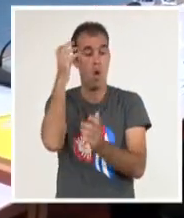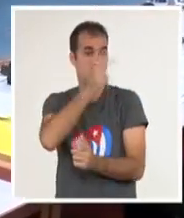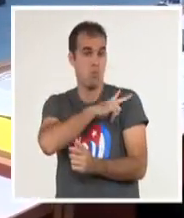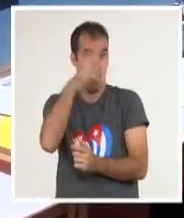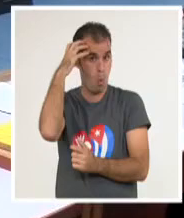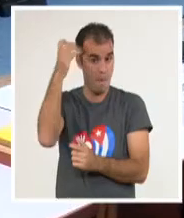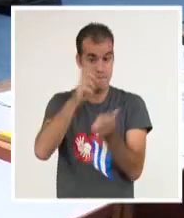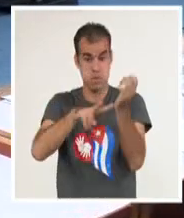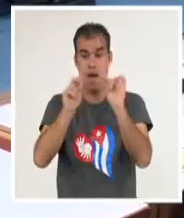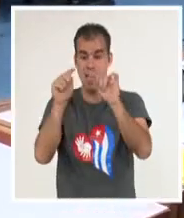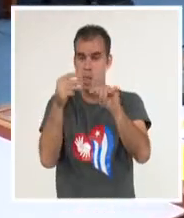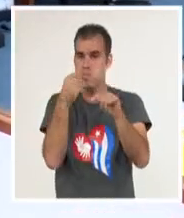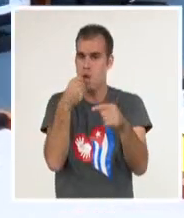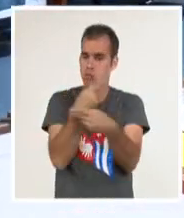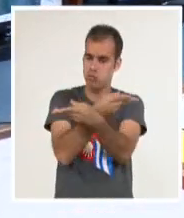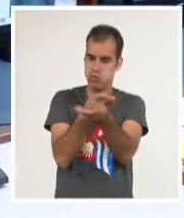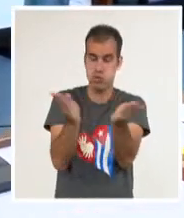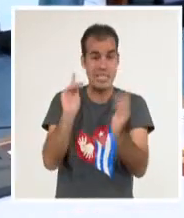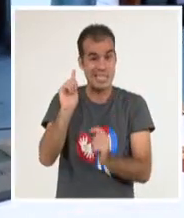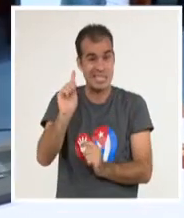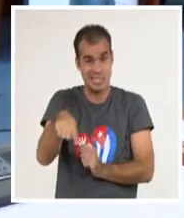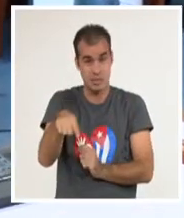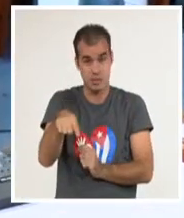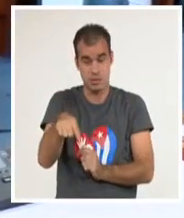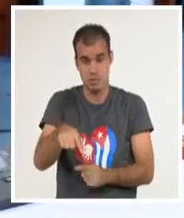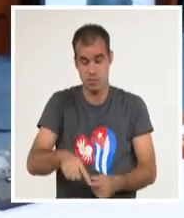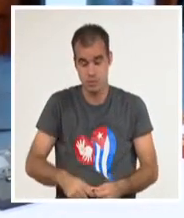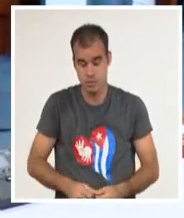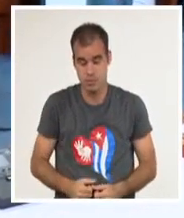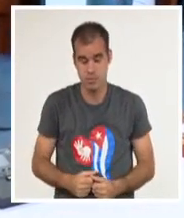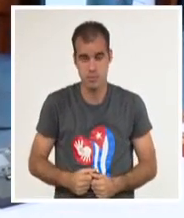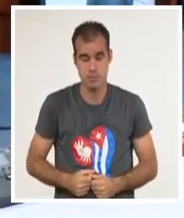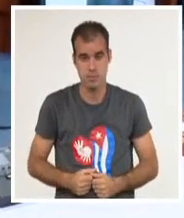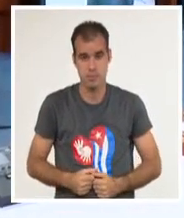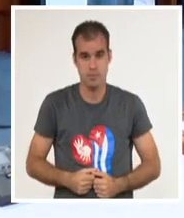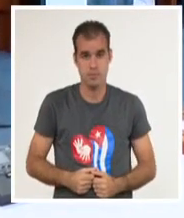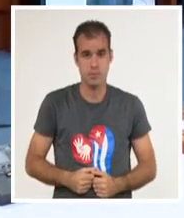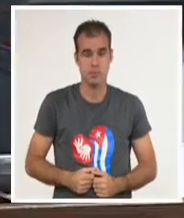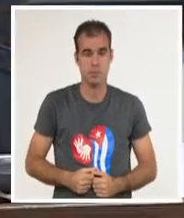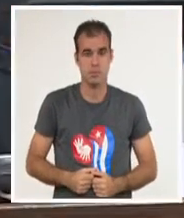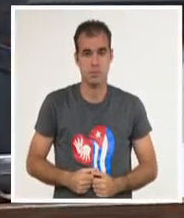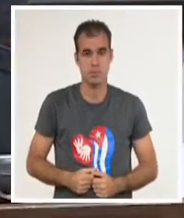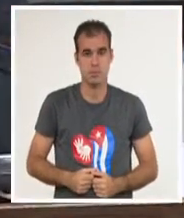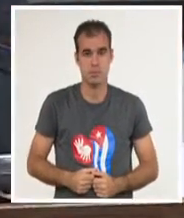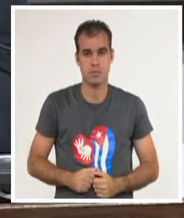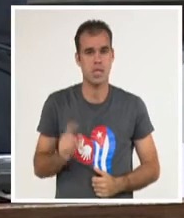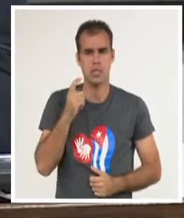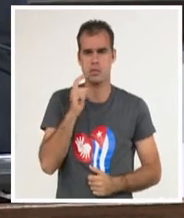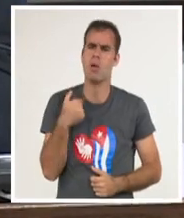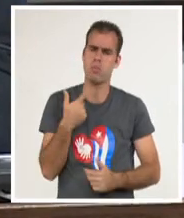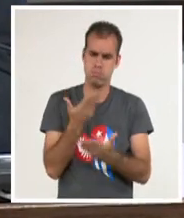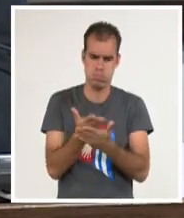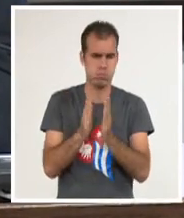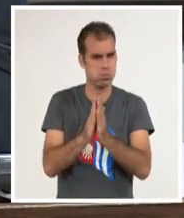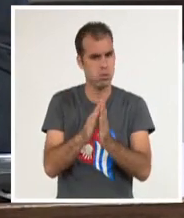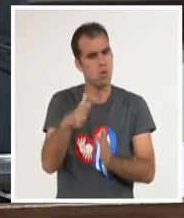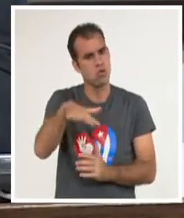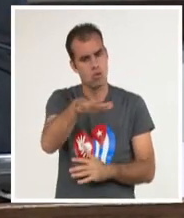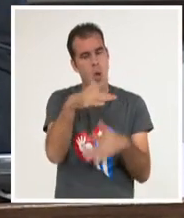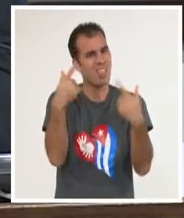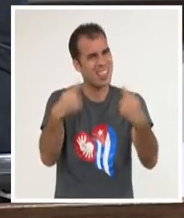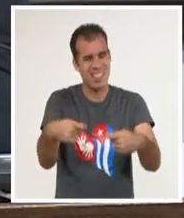para una distribución más inmediata en los territorios. Yo les pido ponerle